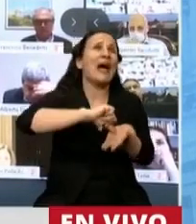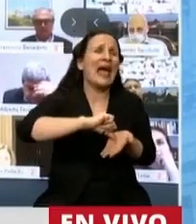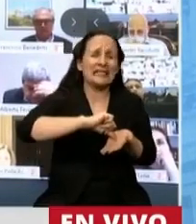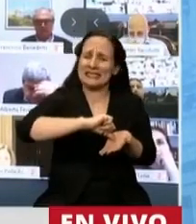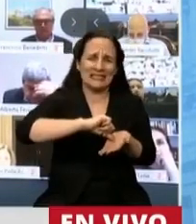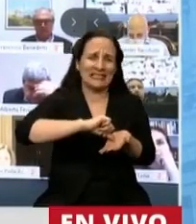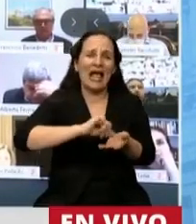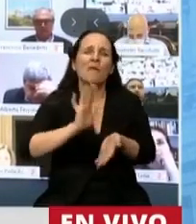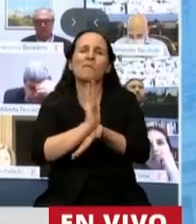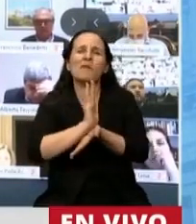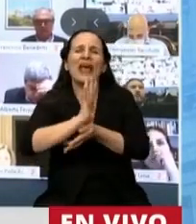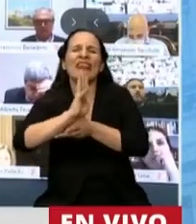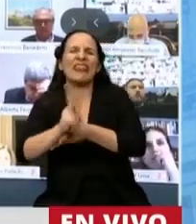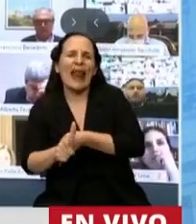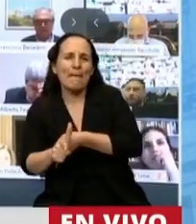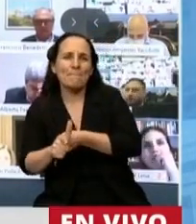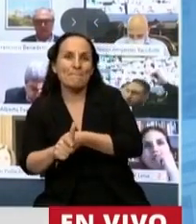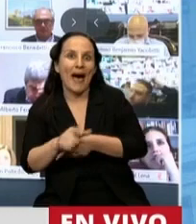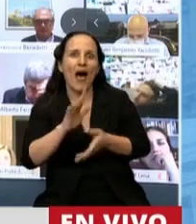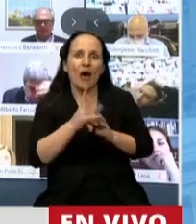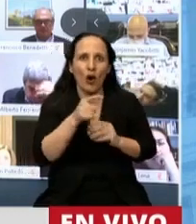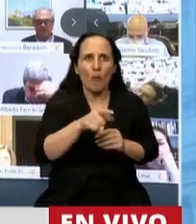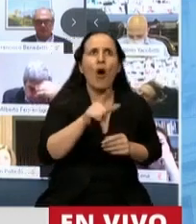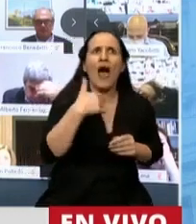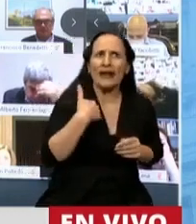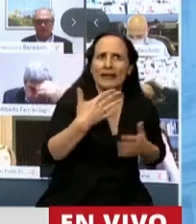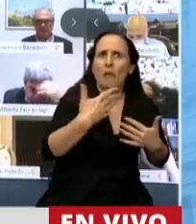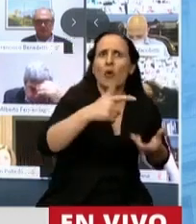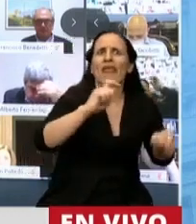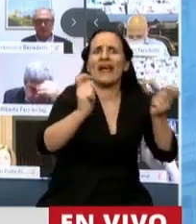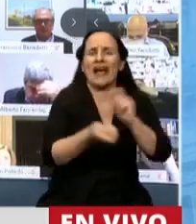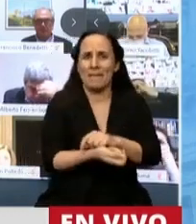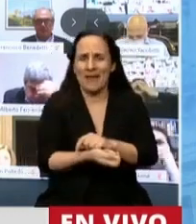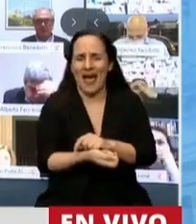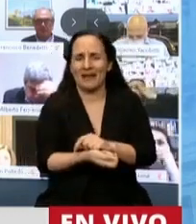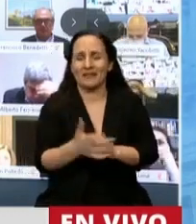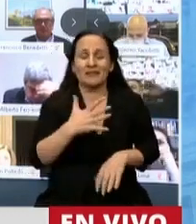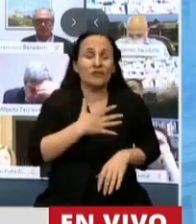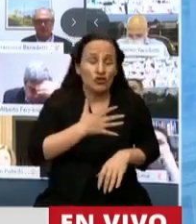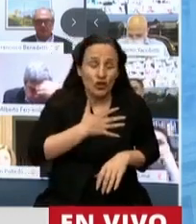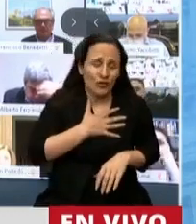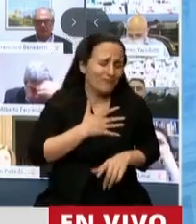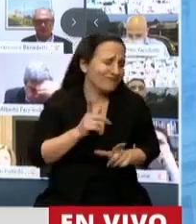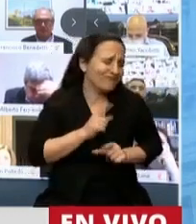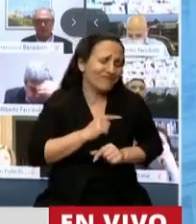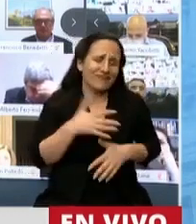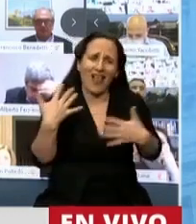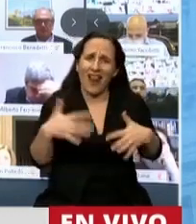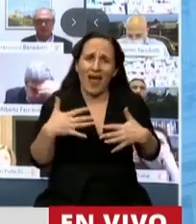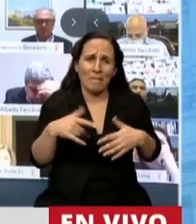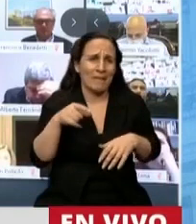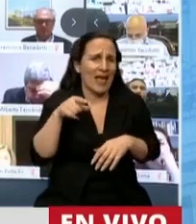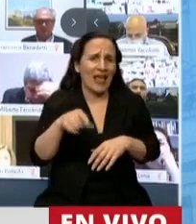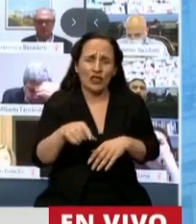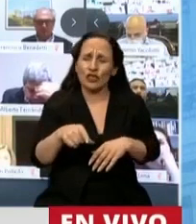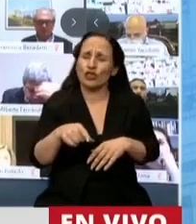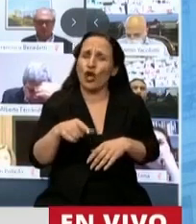Y la trampa es que te hacen creer que puede cambiar. Lamento mucho, presidente, señores diputados, que no